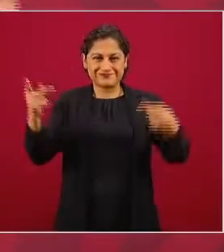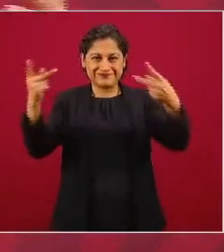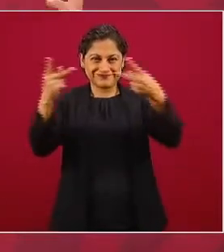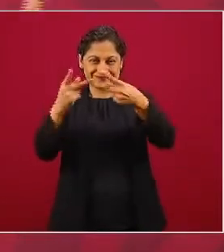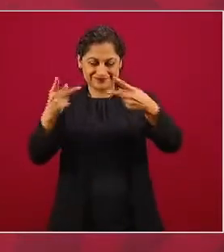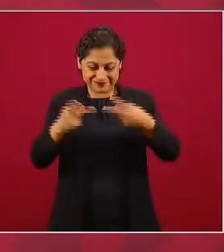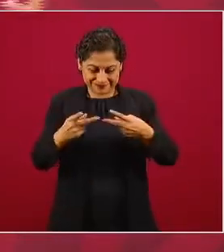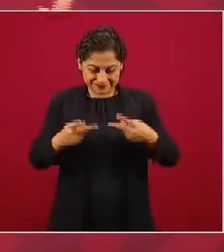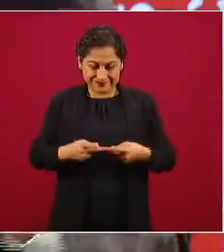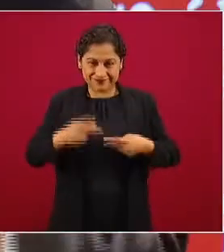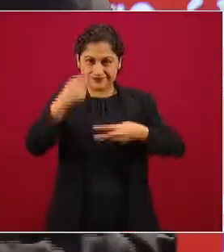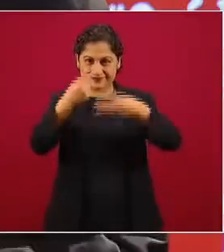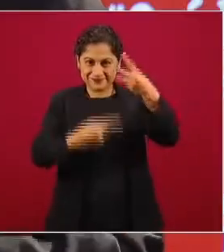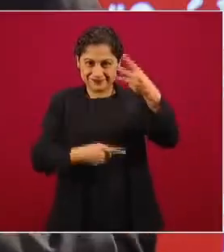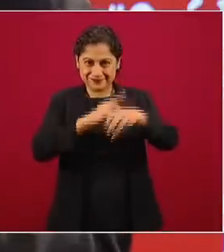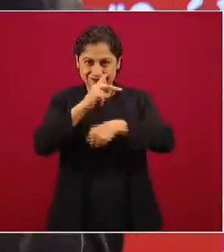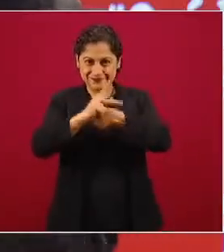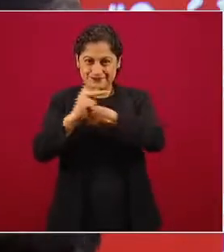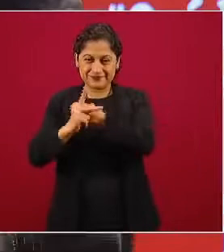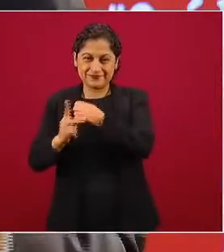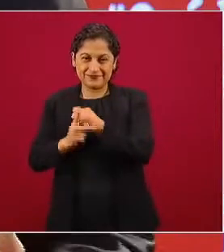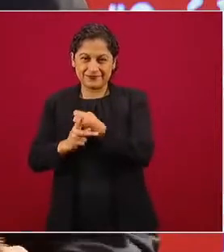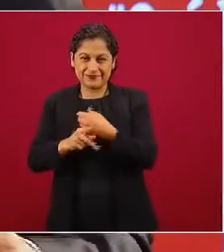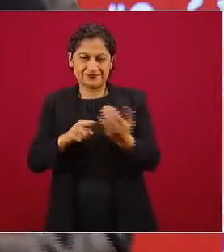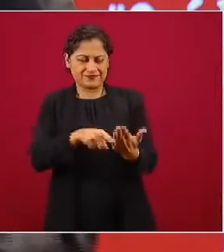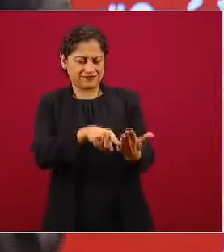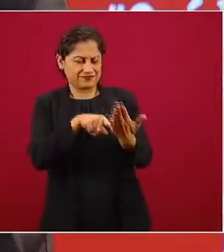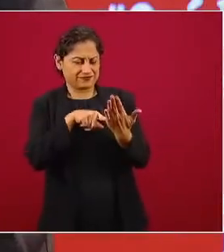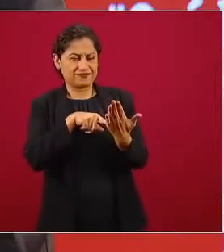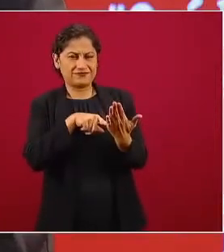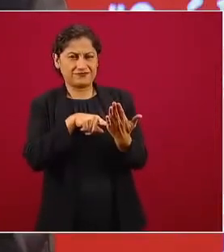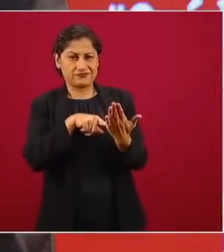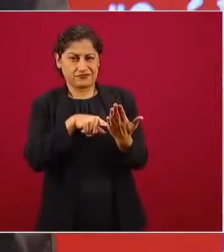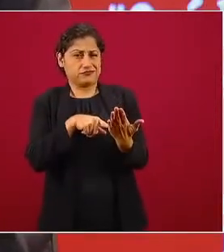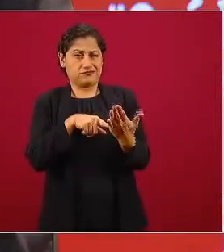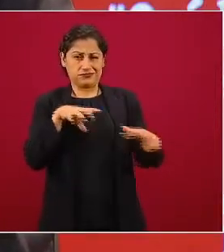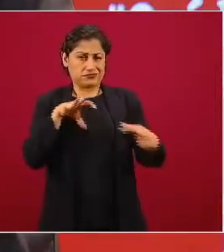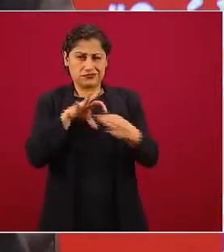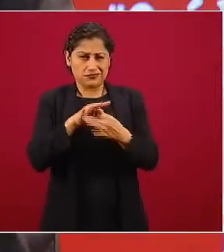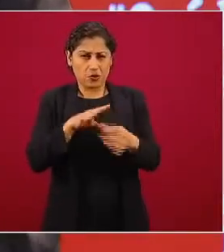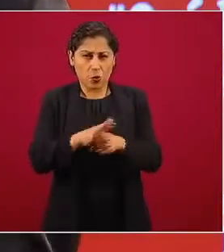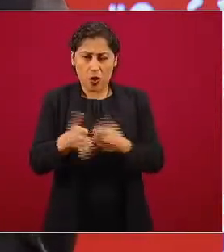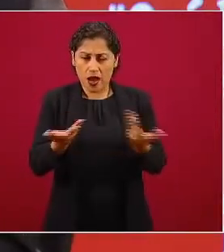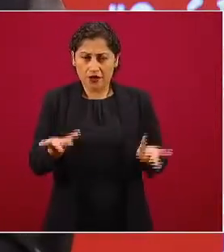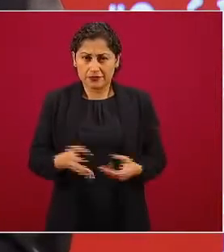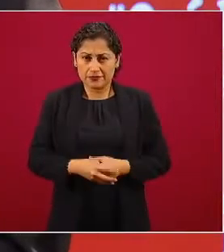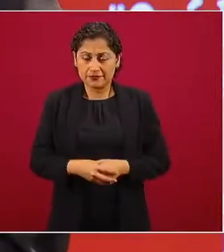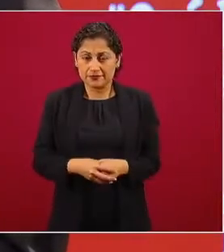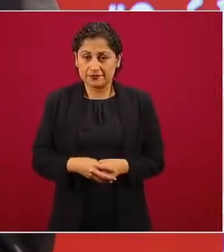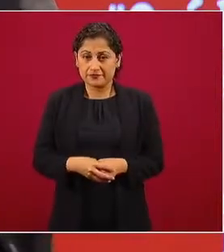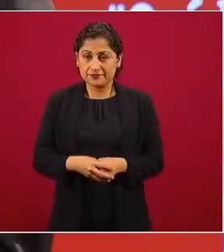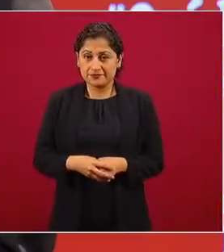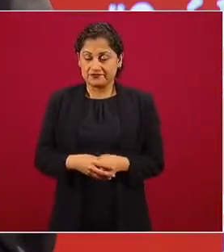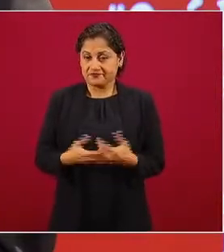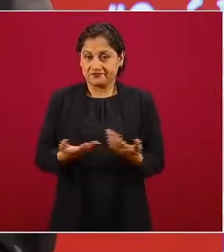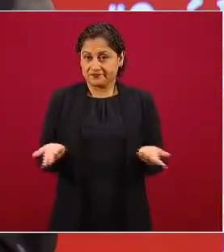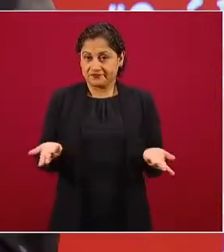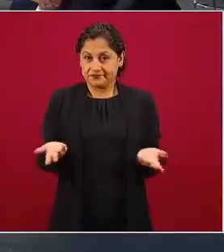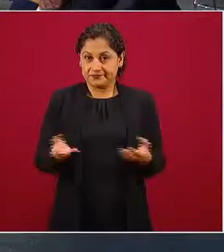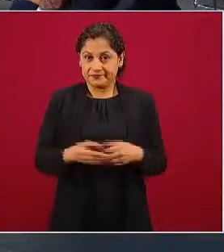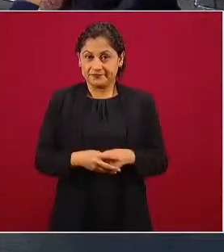tuviese una relación, primero